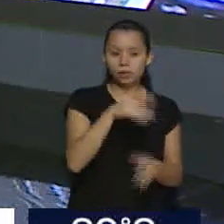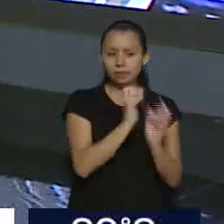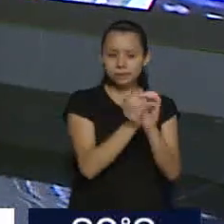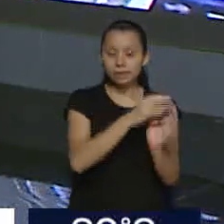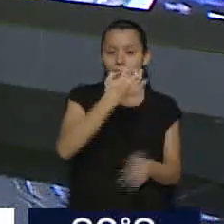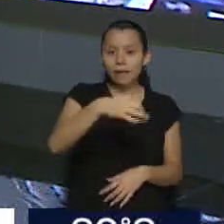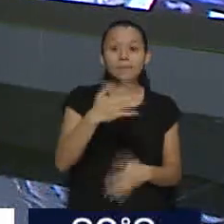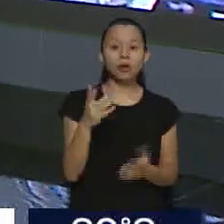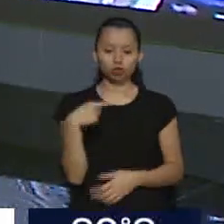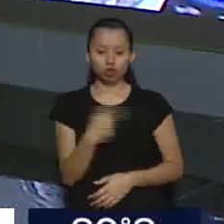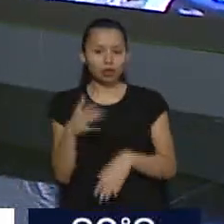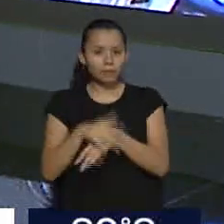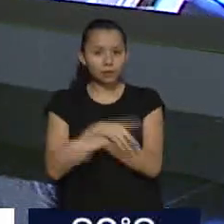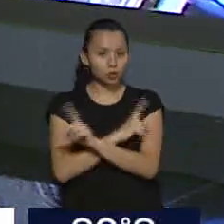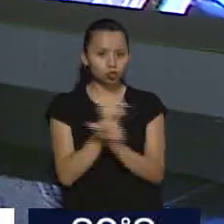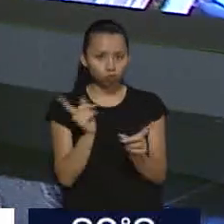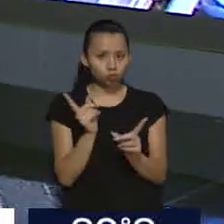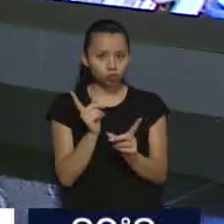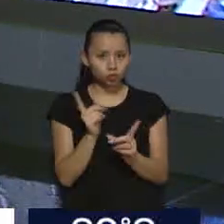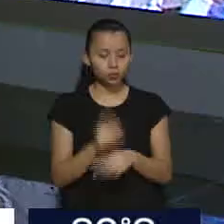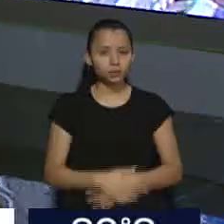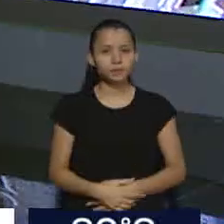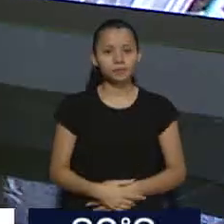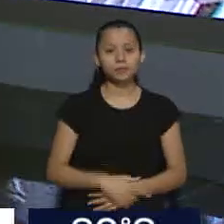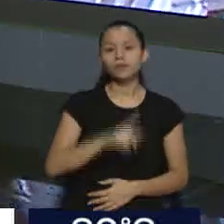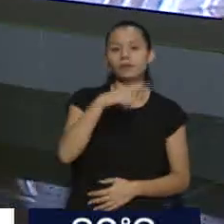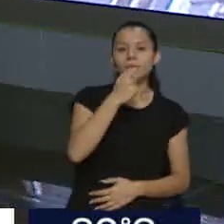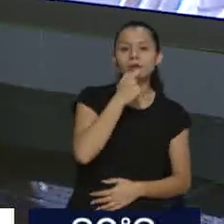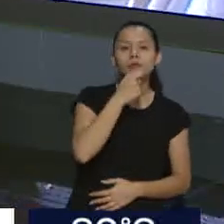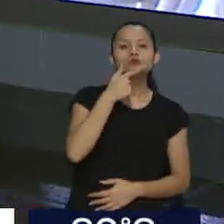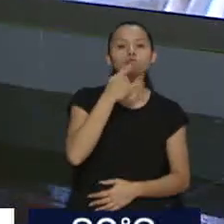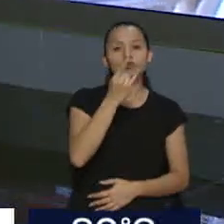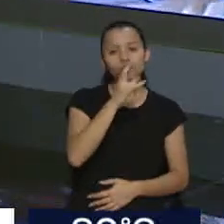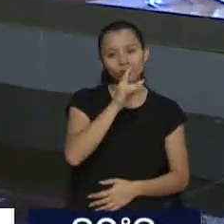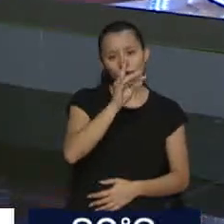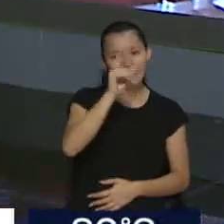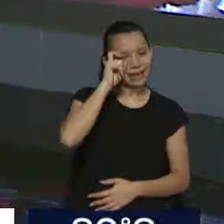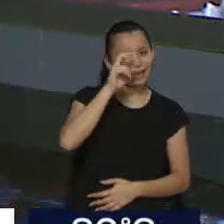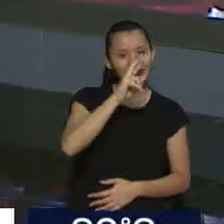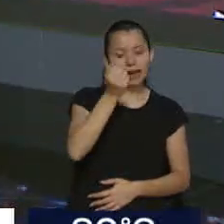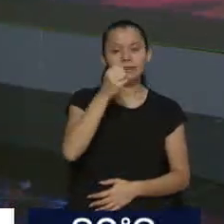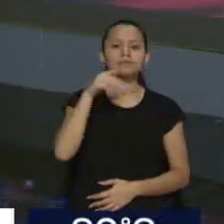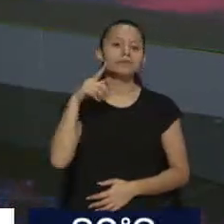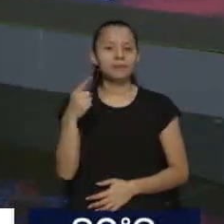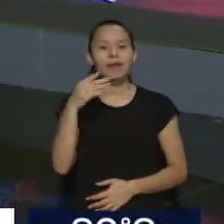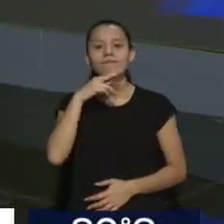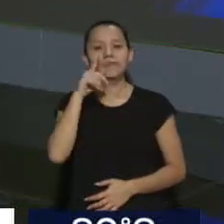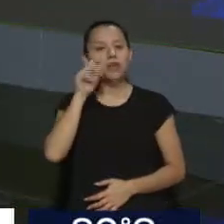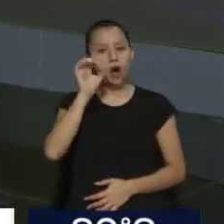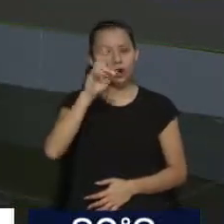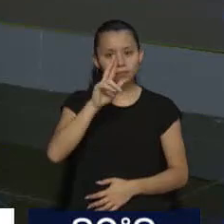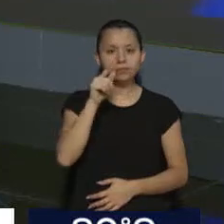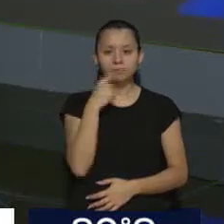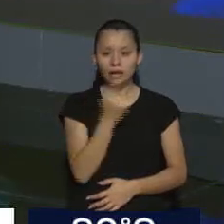Es de lo contencioso administrativo. Y después estuvo, bueno, José Alejandro Sudera y Andrea García Bior, que... Dieron viabilidad al